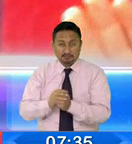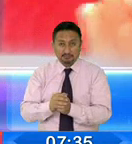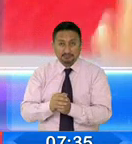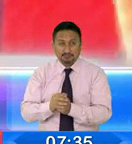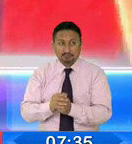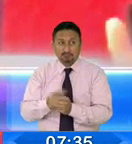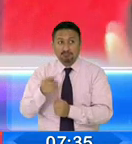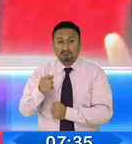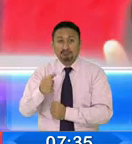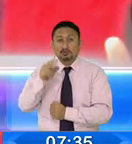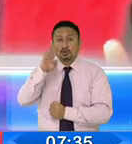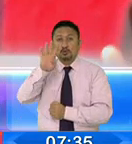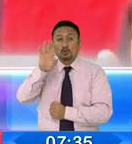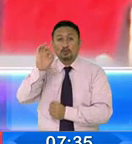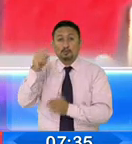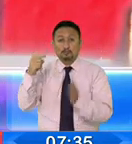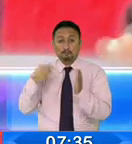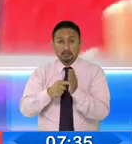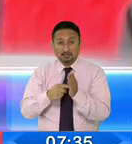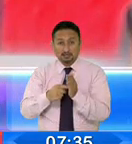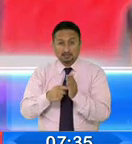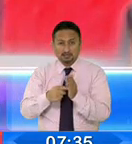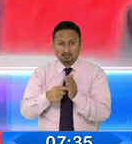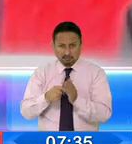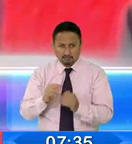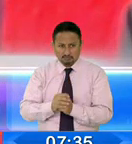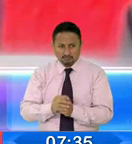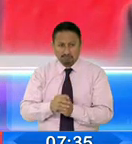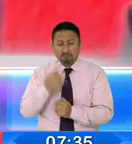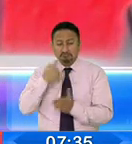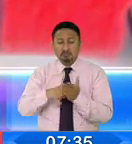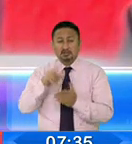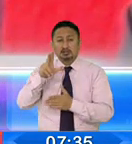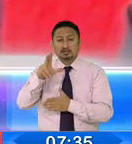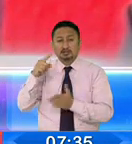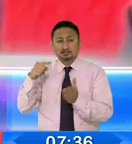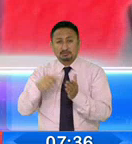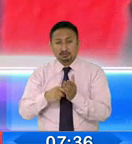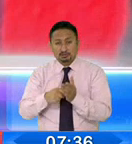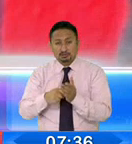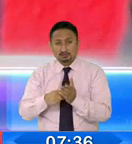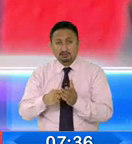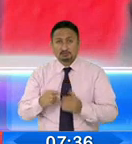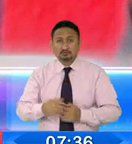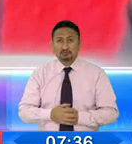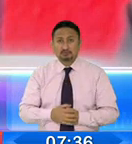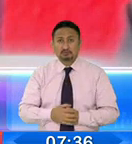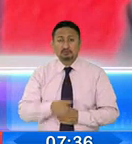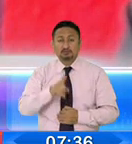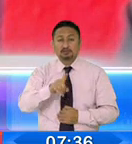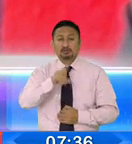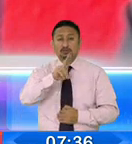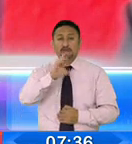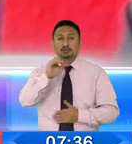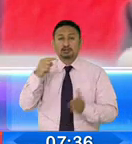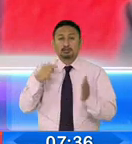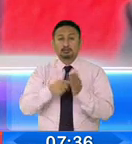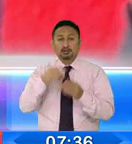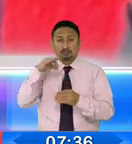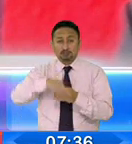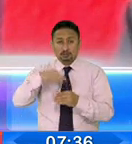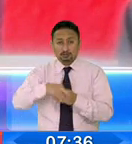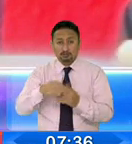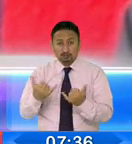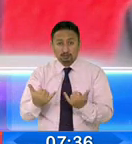40.000 actas, se perjudica con 3 votos. Estamos hablando 40.000 por 3. 120.000 votos que estarían en juego.